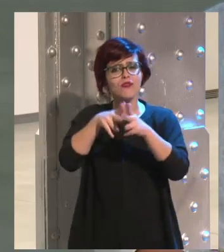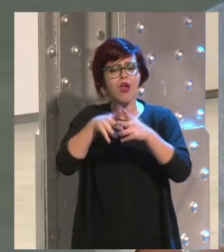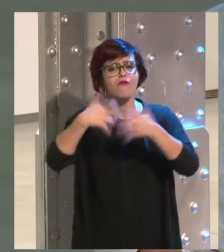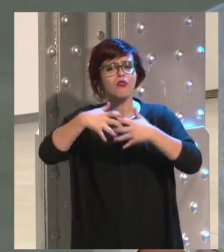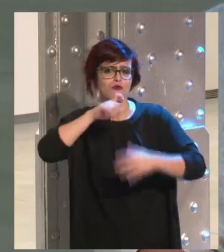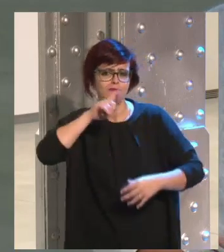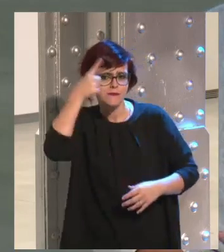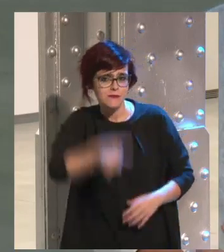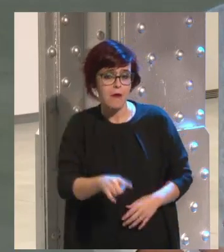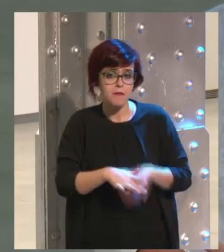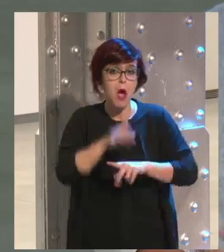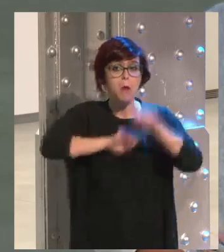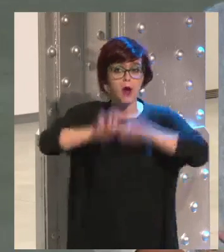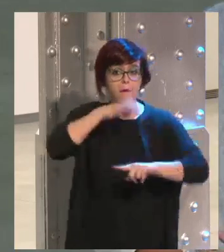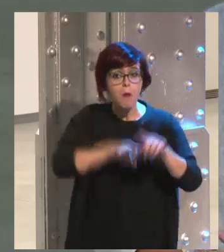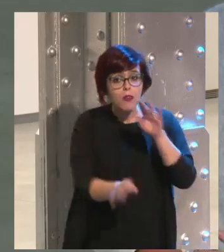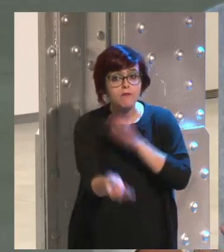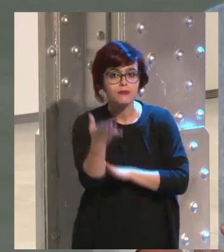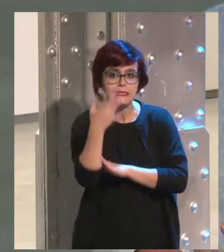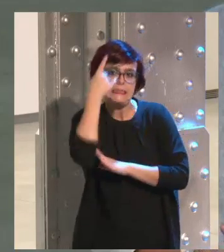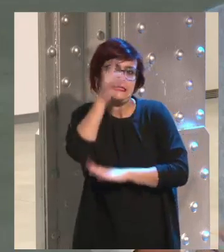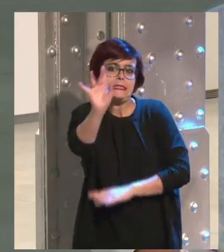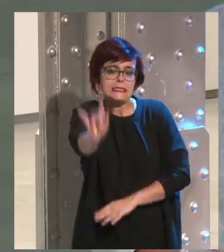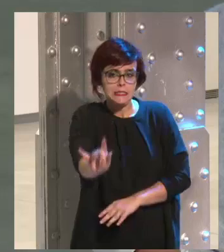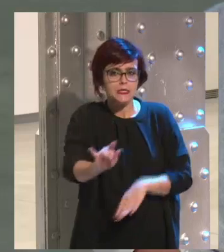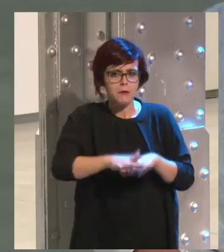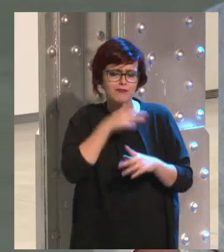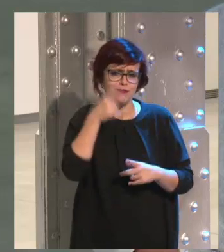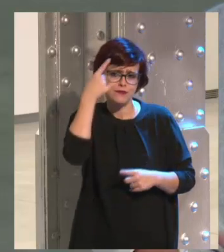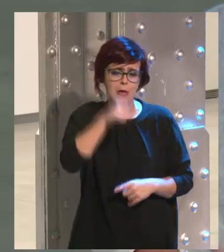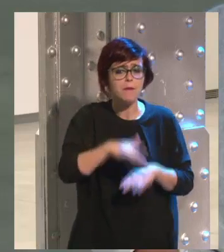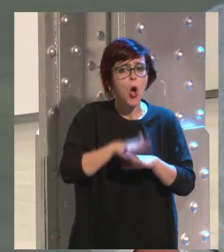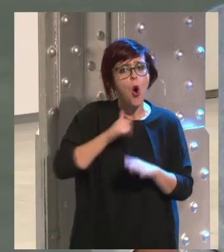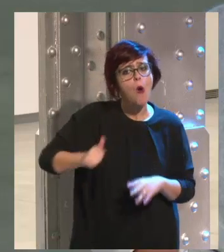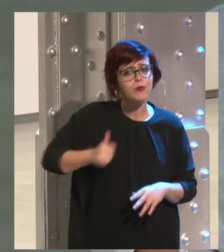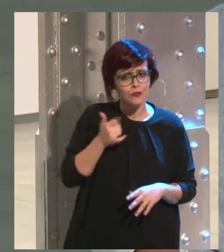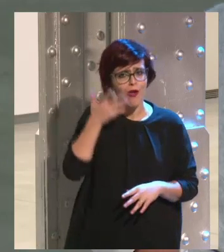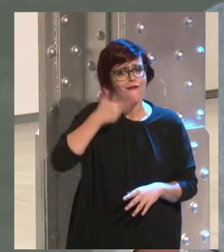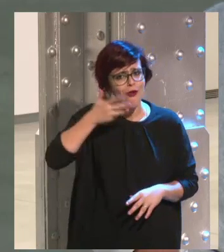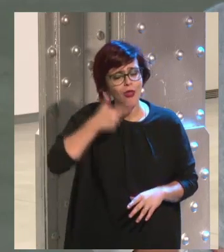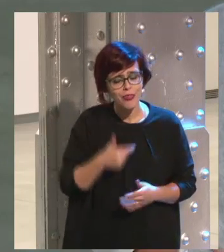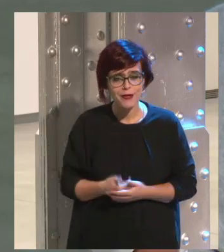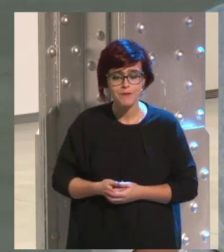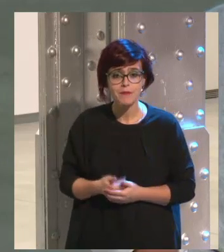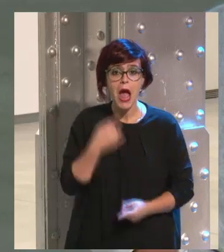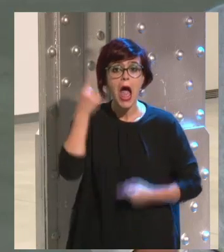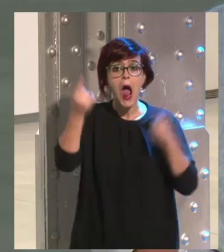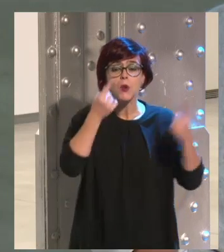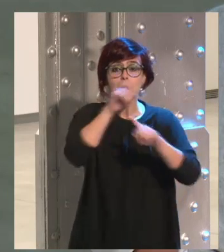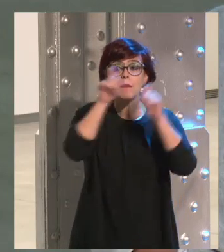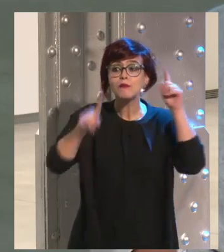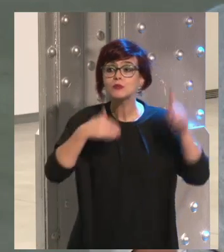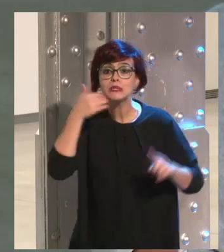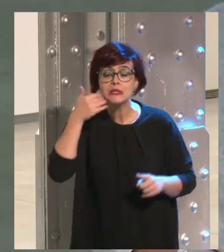luego hay problemas y los hay porque en la vida los hay. Pero en general es un mundo de oportunidades que ellos conocen. Muy bien. ¿Alguien quiere hacer alguna pregunta?